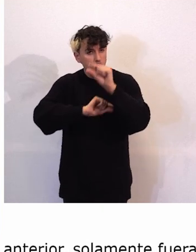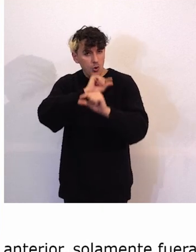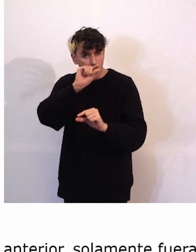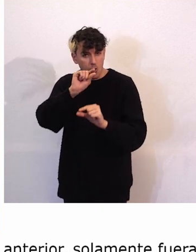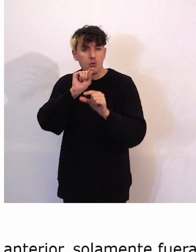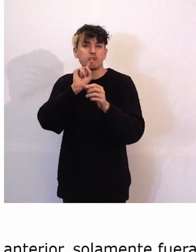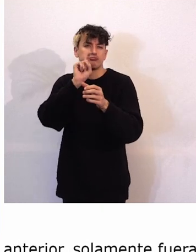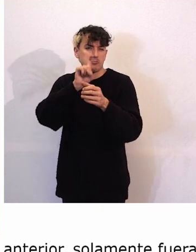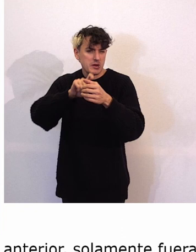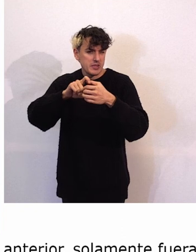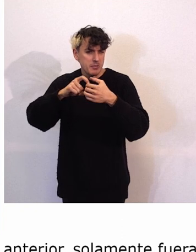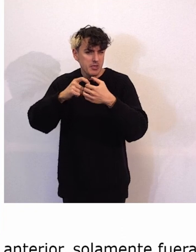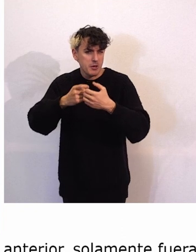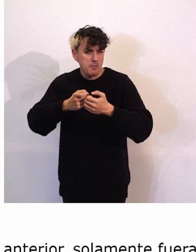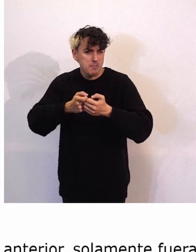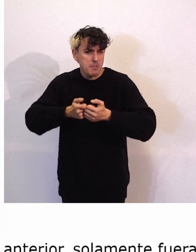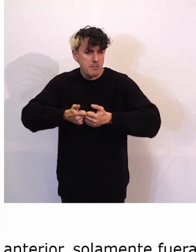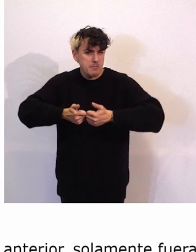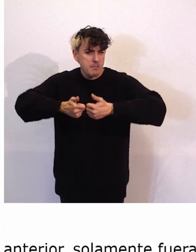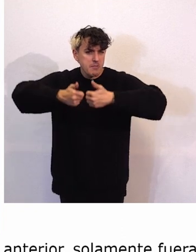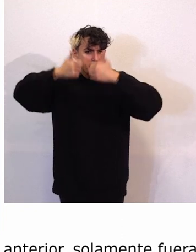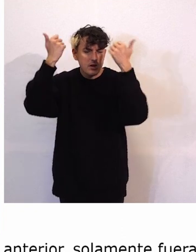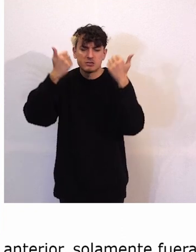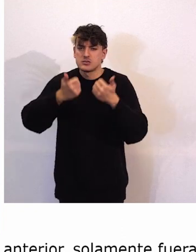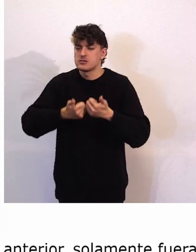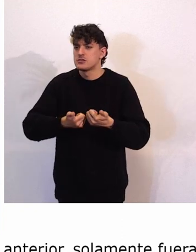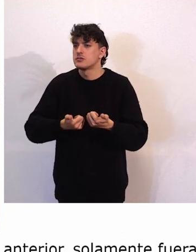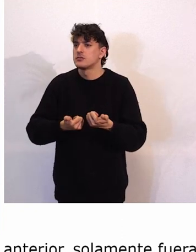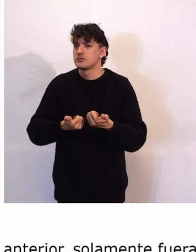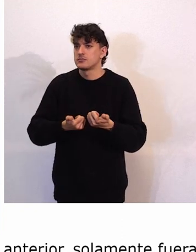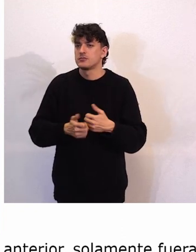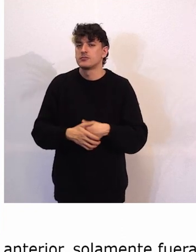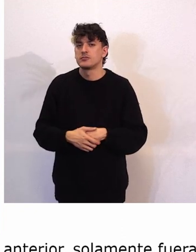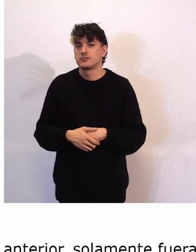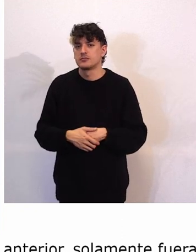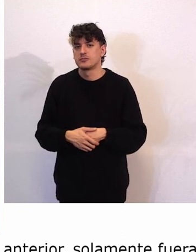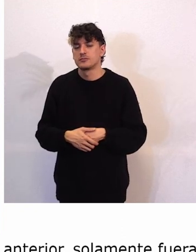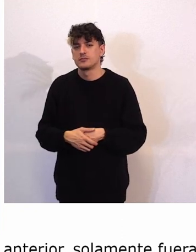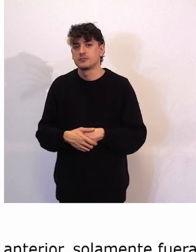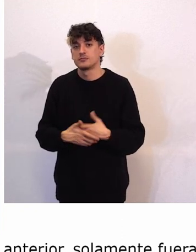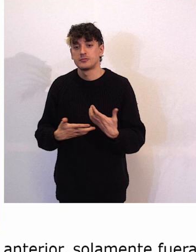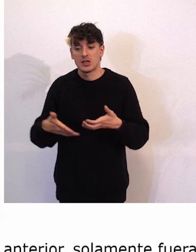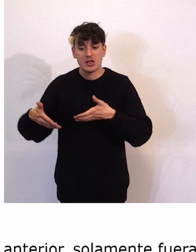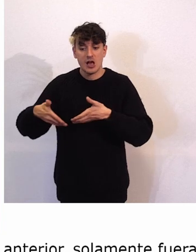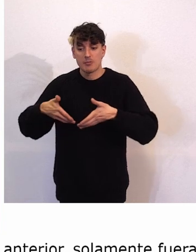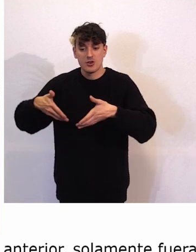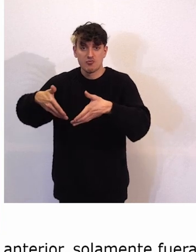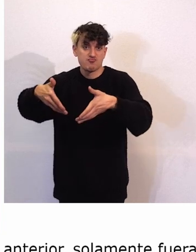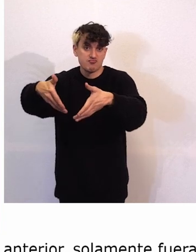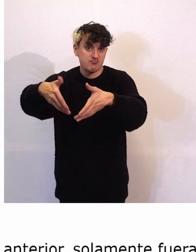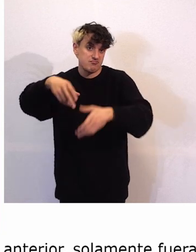esa escalera de la que no iba hablando Carmen. Entonces, el camino ha sido pues ese,